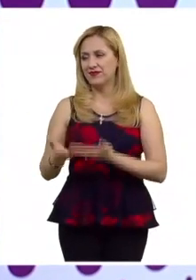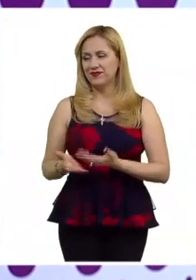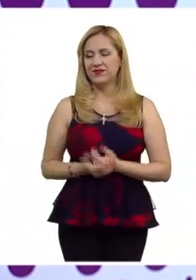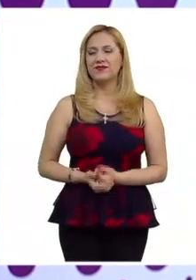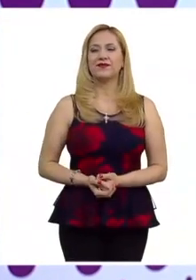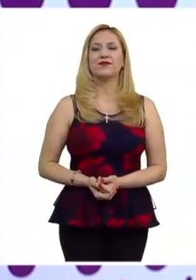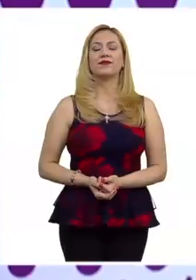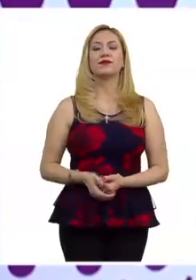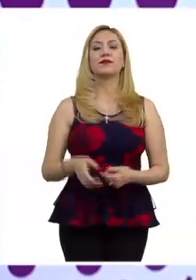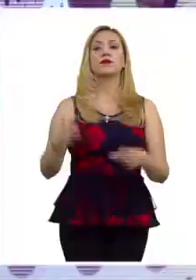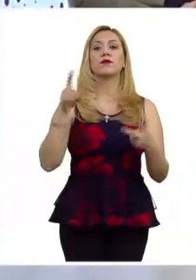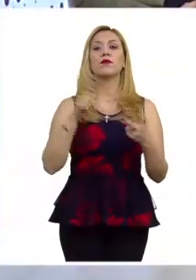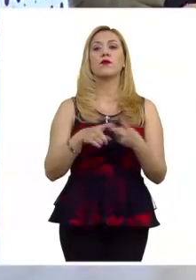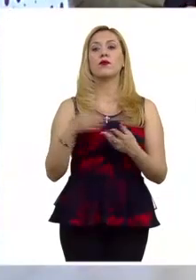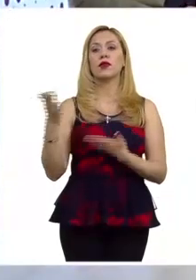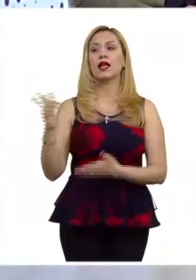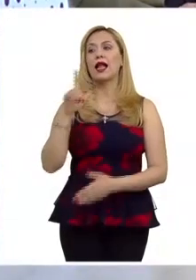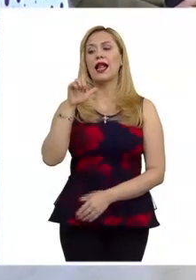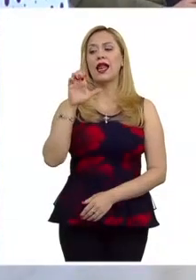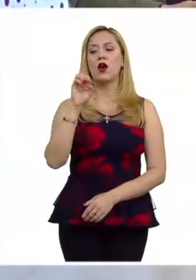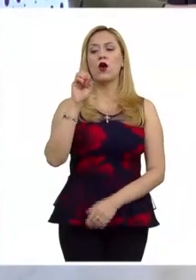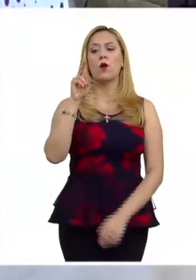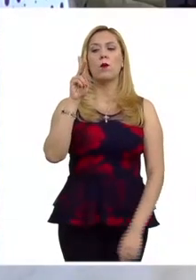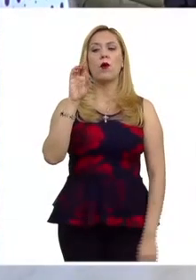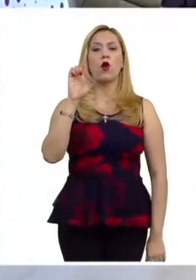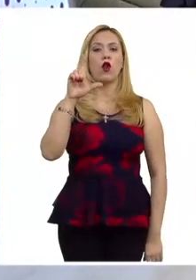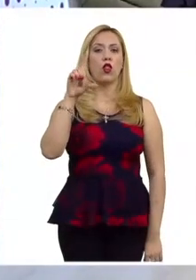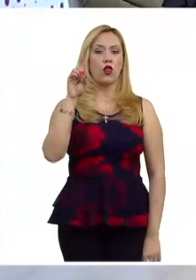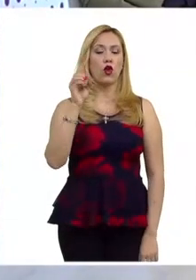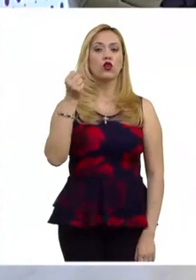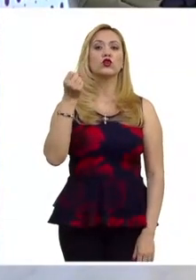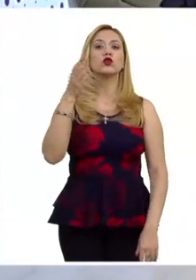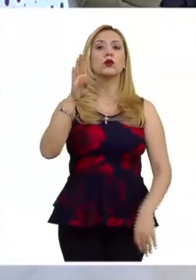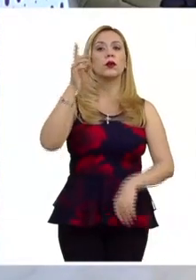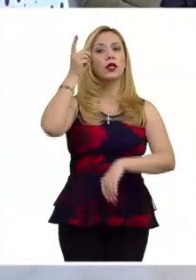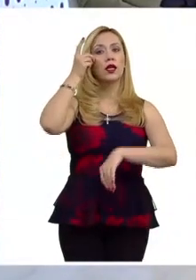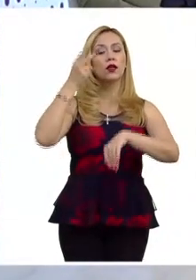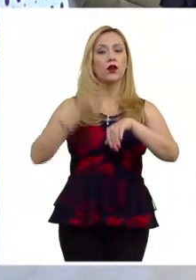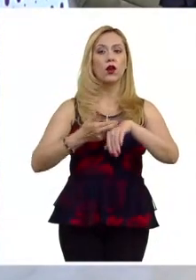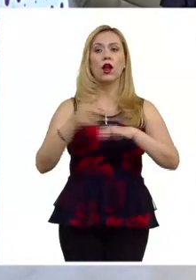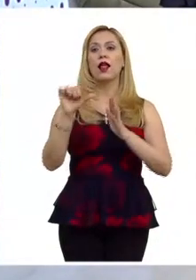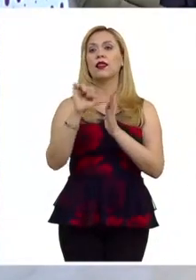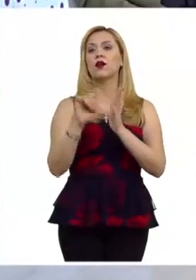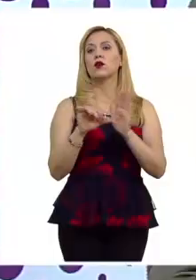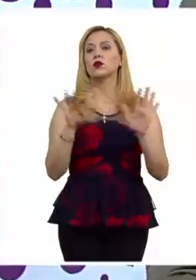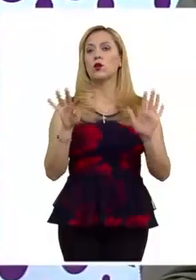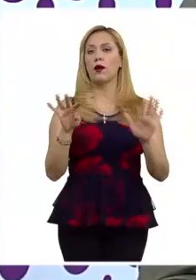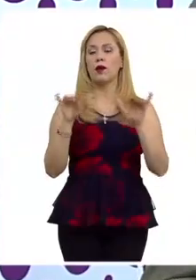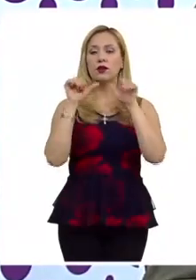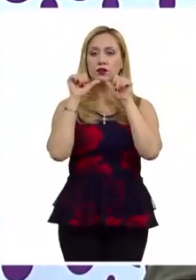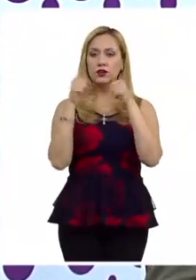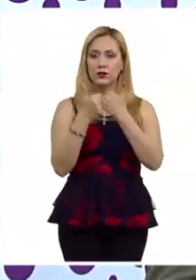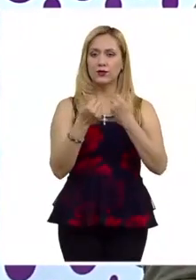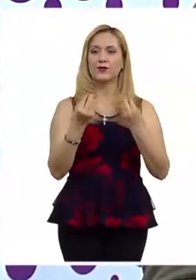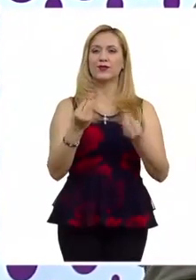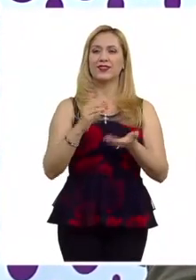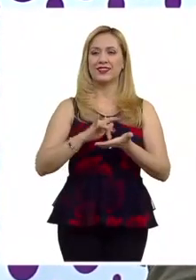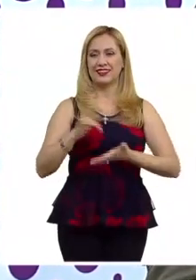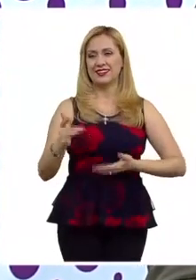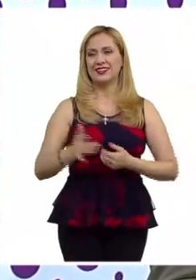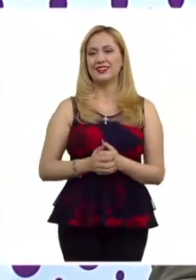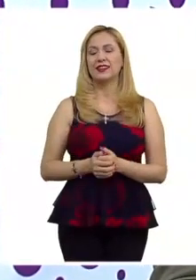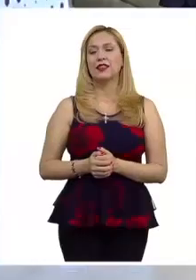En segundo lugar presento a Leopoldo Maldonado, quien es subdirector regional de Artículo 19. Muchas gracias, Roberto. Bienvenido. Y